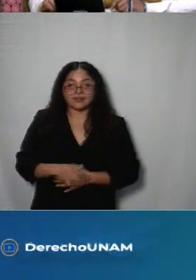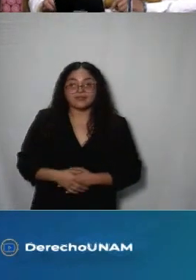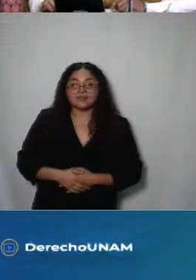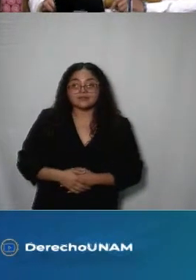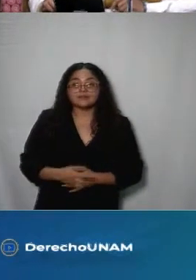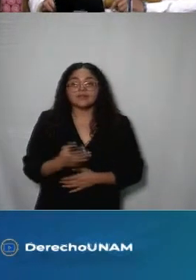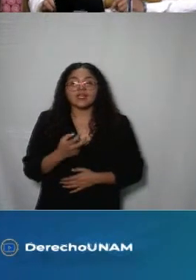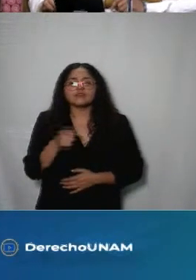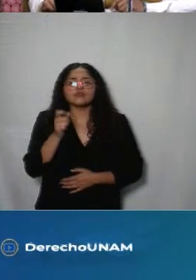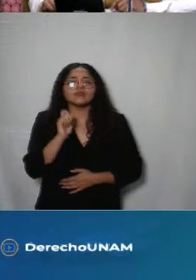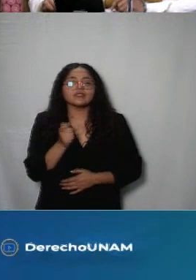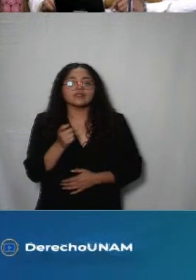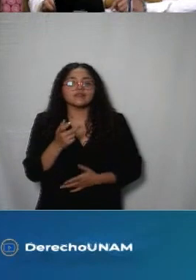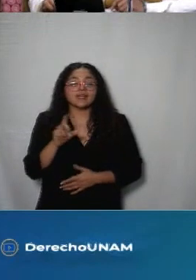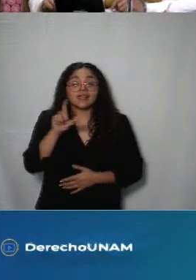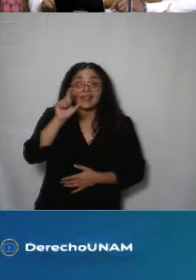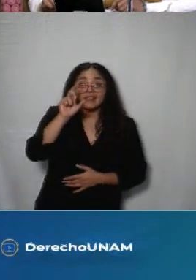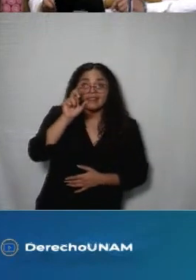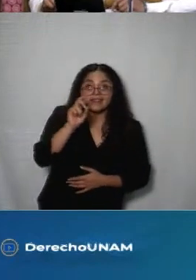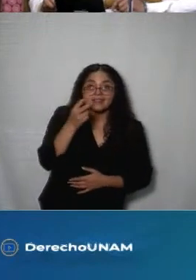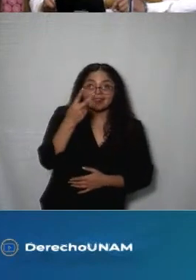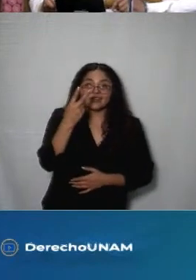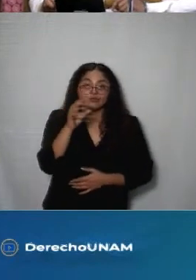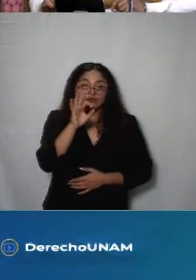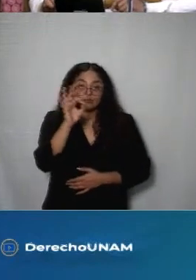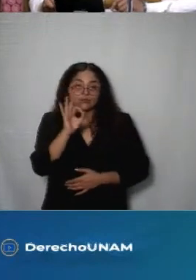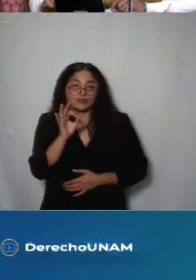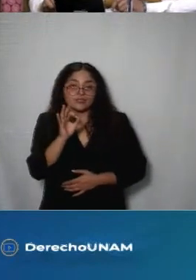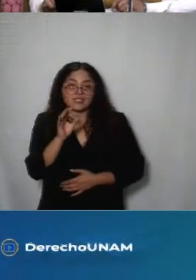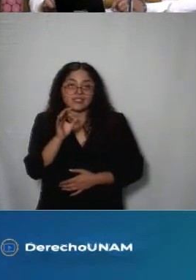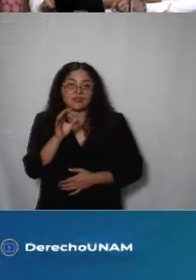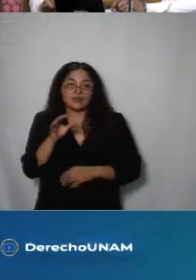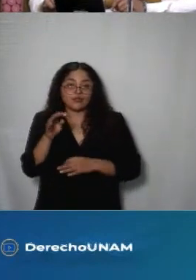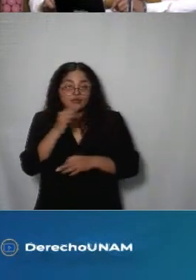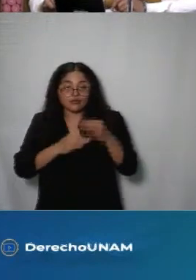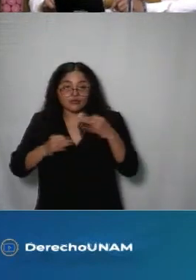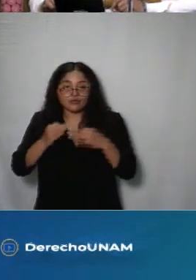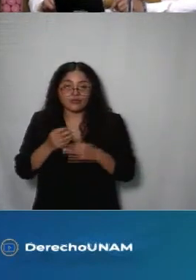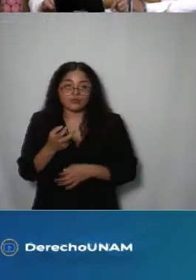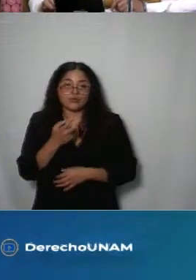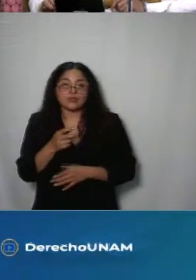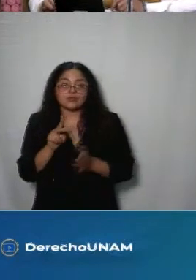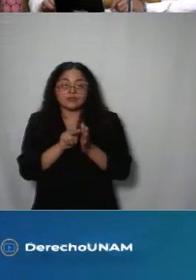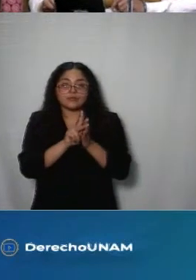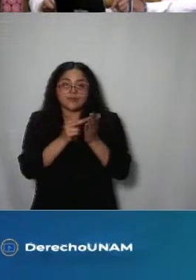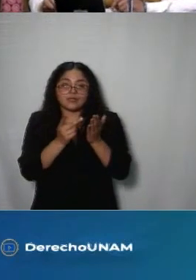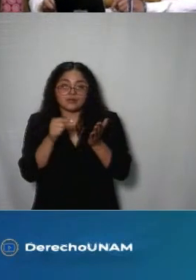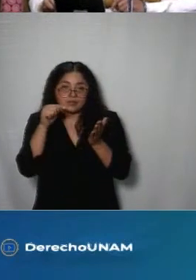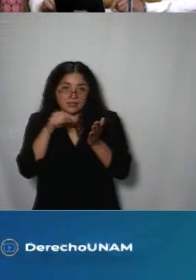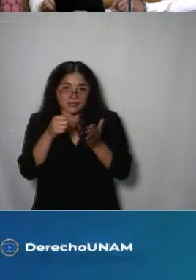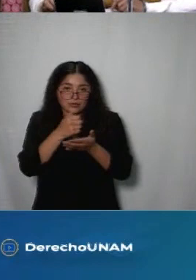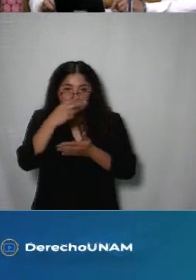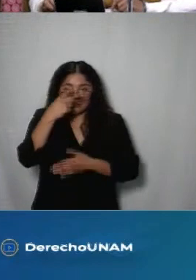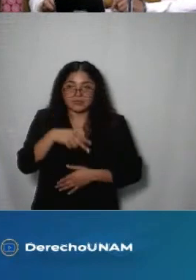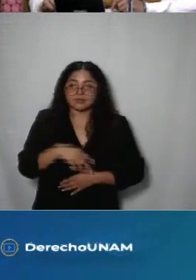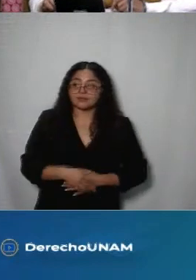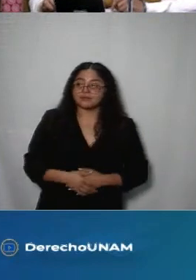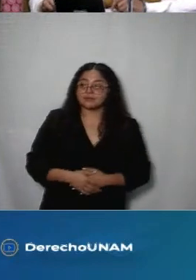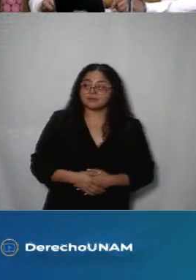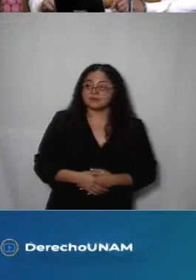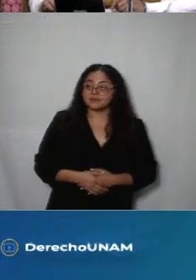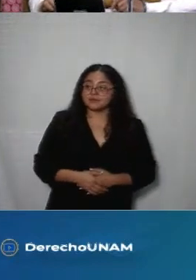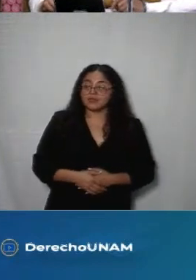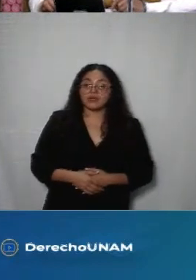lo que representa el 32% del total hallado en la Gaceta Oficial y el 51